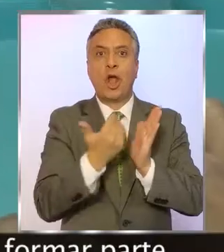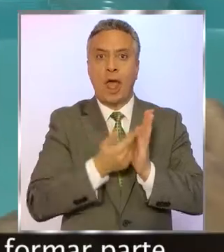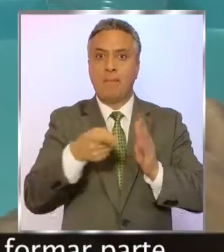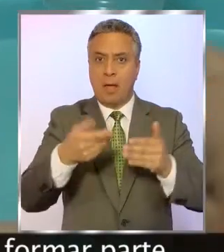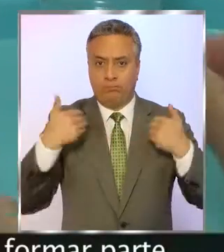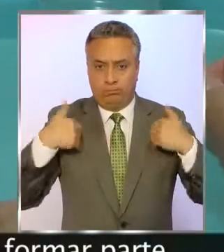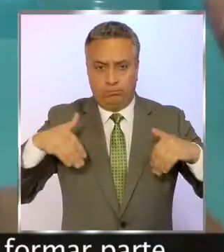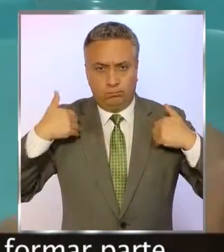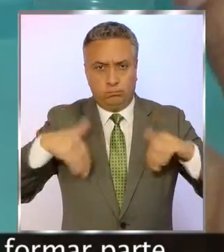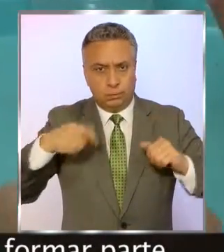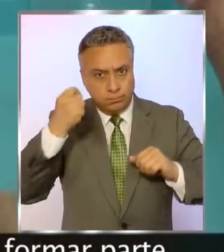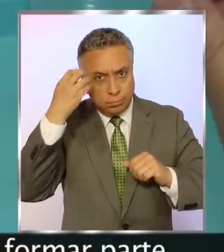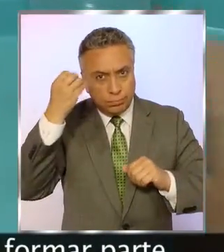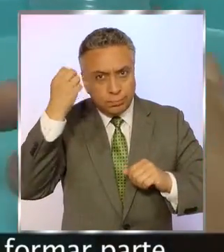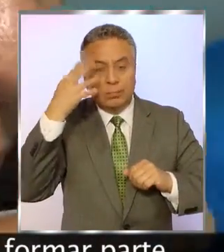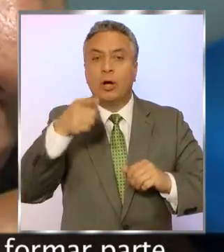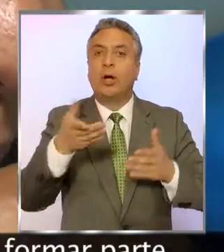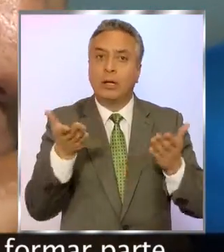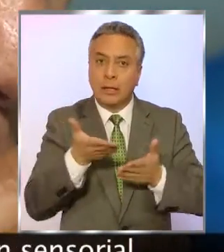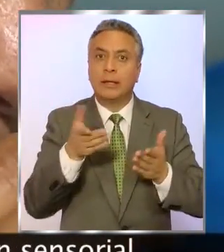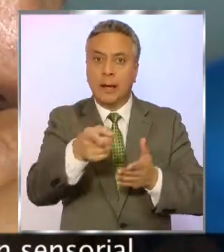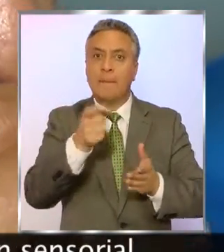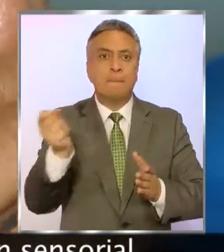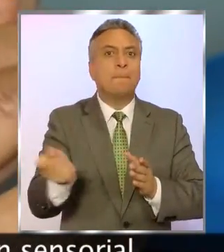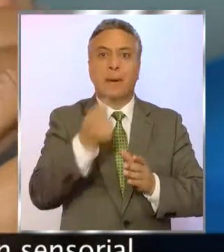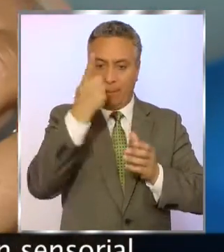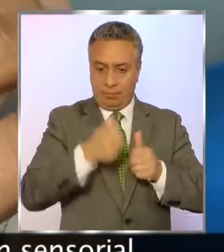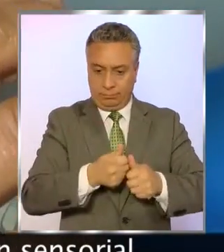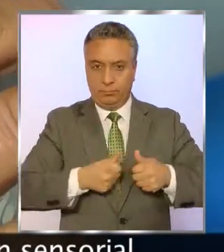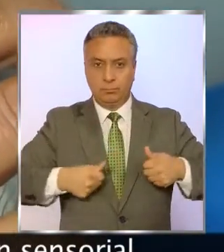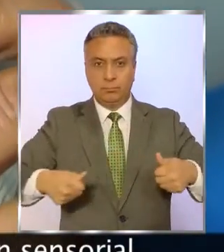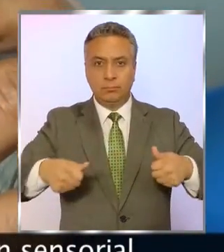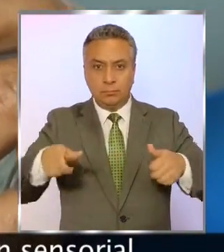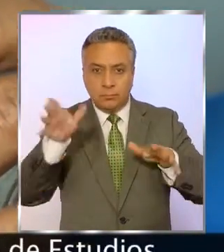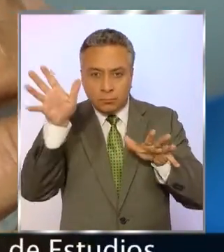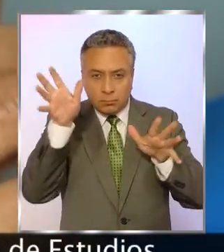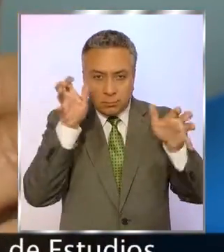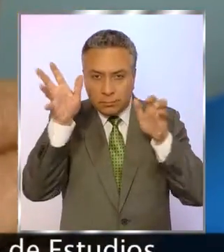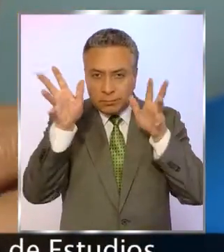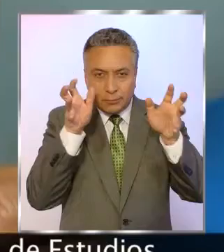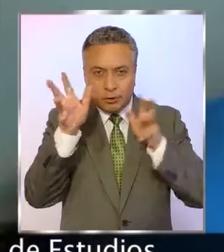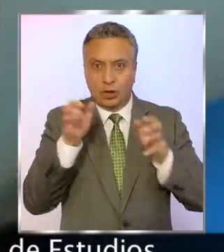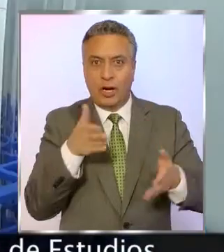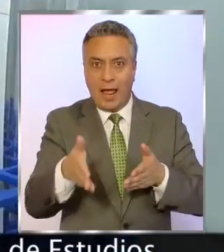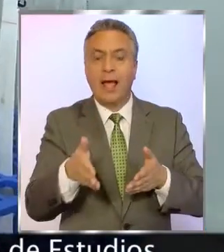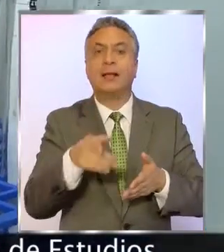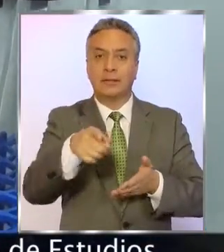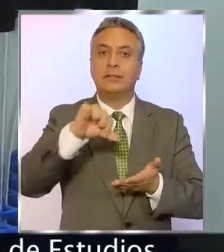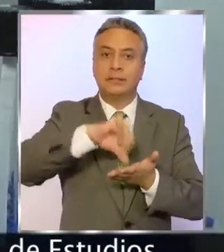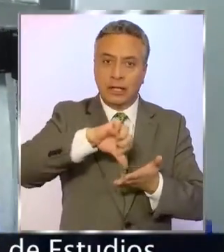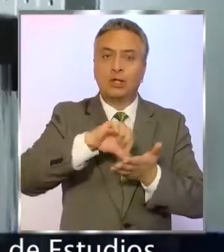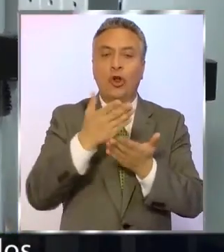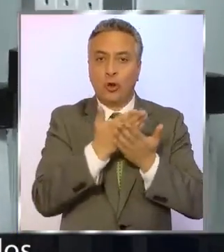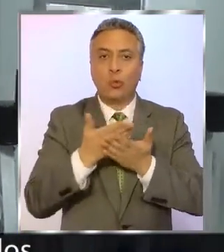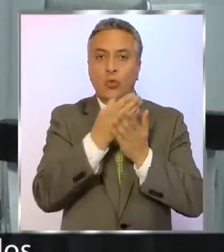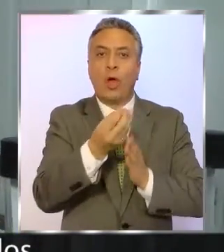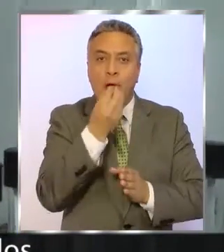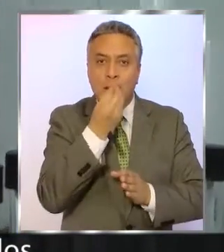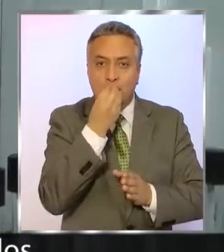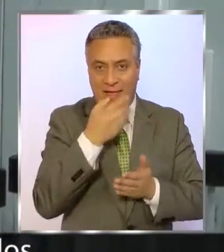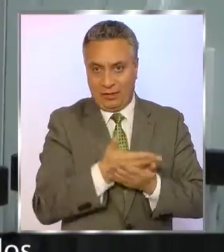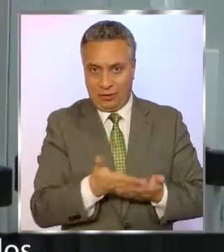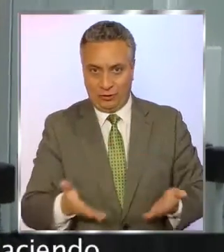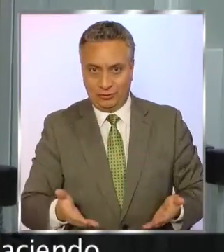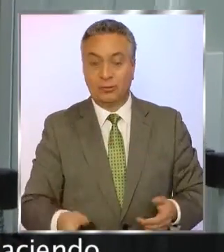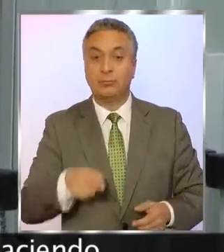programa de entrenamiento con el objeto de formar parte del primer panel de evaluación sensorial de la región a cargo del Centro de Estudios de Alimentos